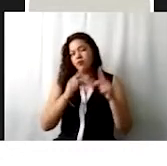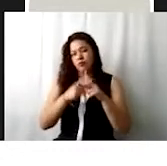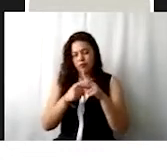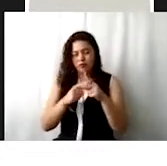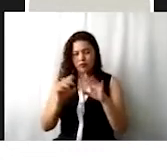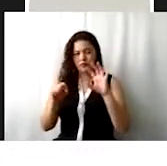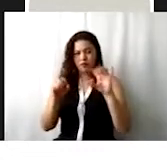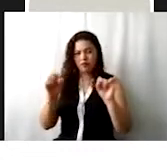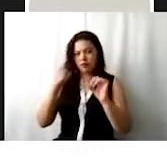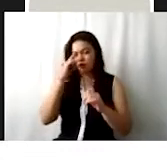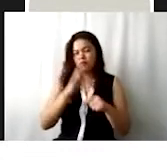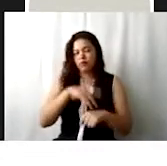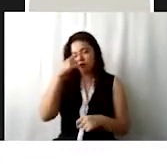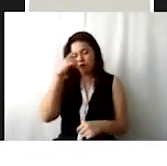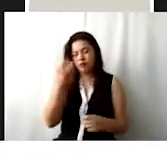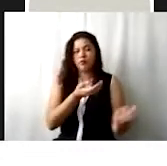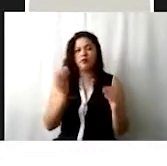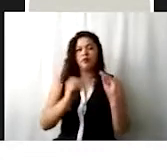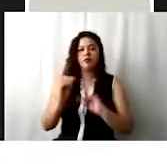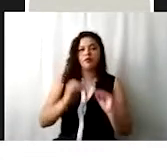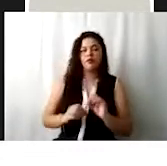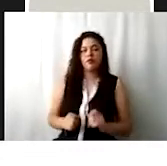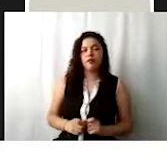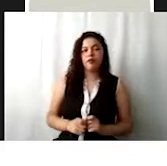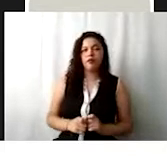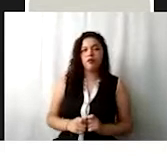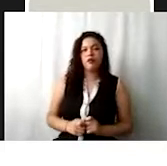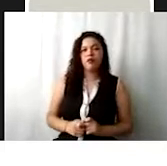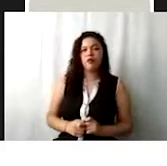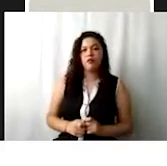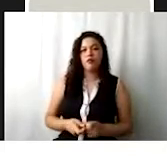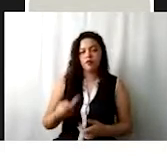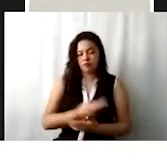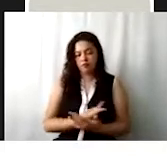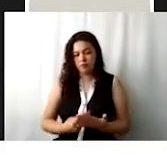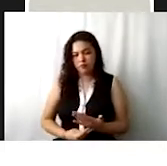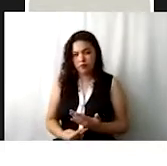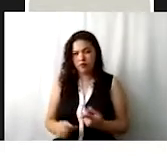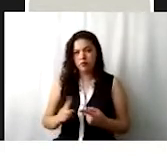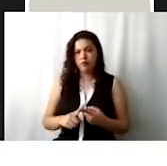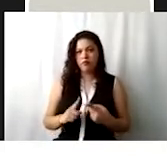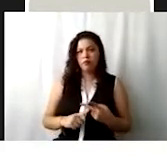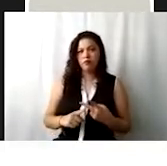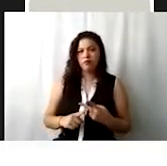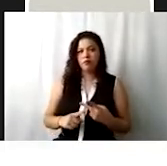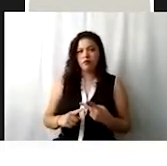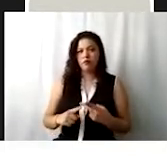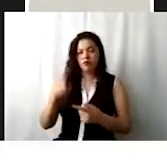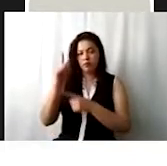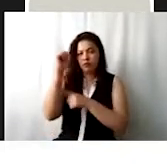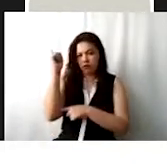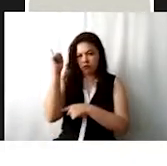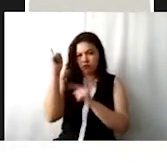genera sencillez en la elaboración. Entonces, partimos del programa, en sus ramas se derivan los proyectos,